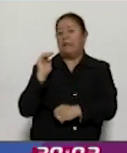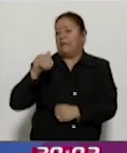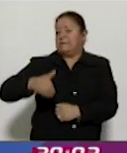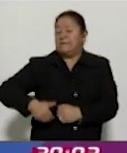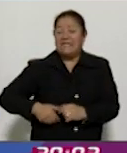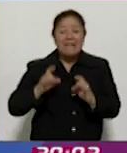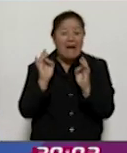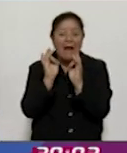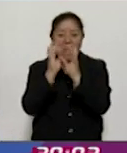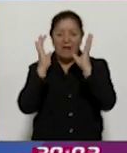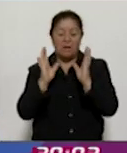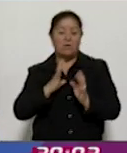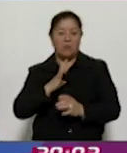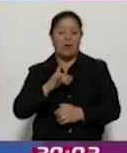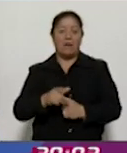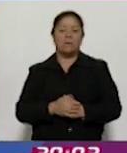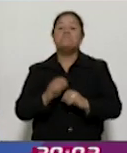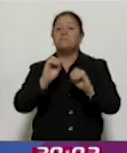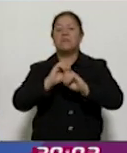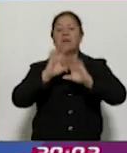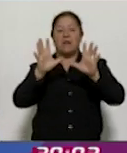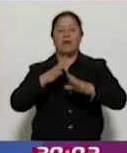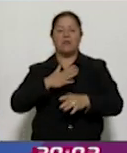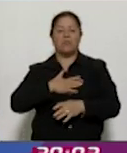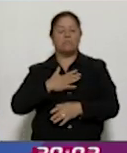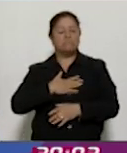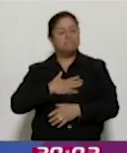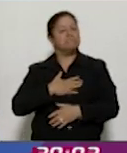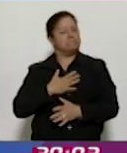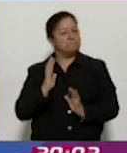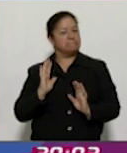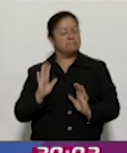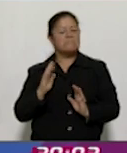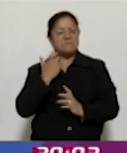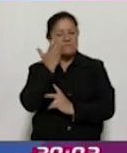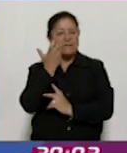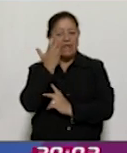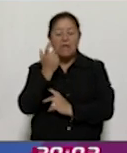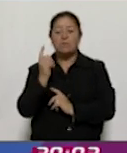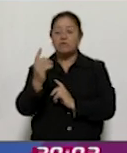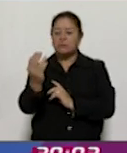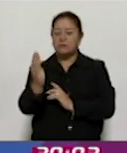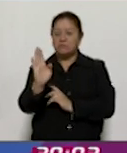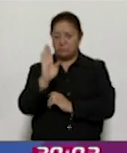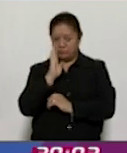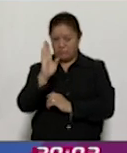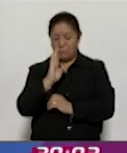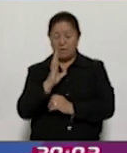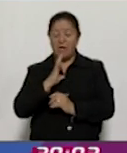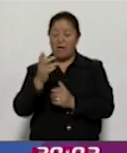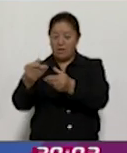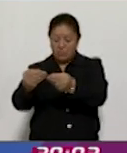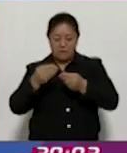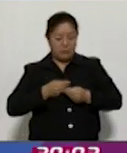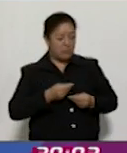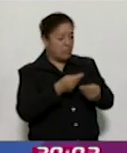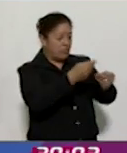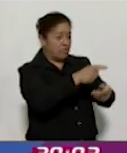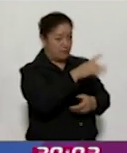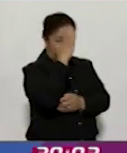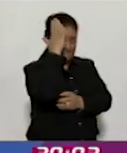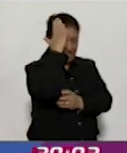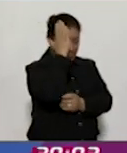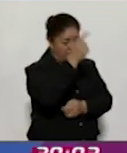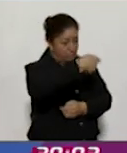situación que ocurra. Y desde luego que trataremos de hacer el vínculo con las autoridades competentes para agilizar o